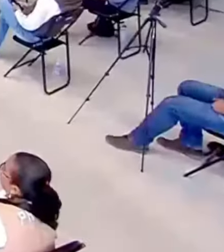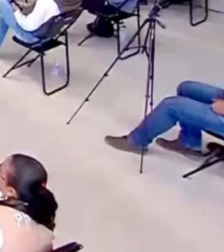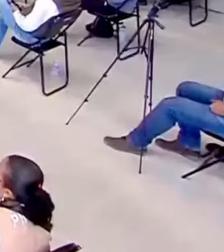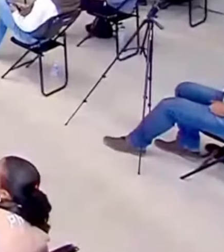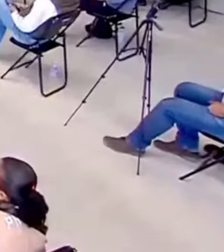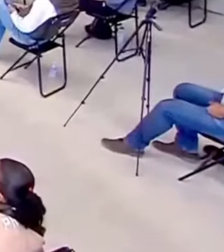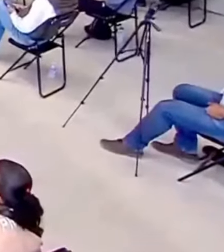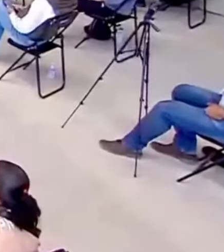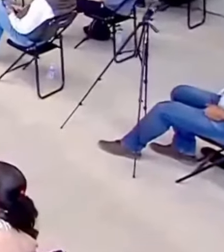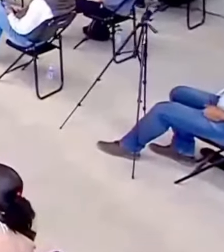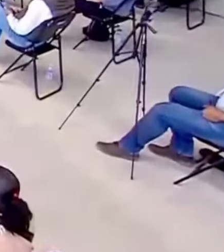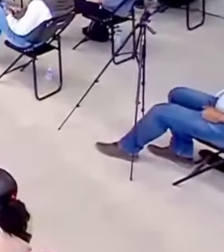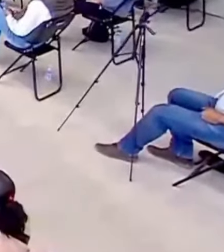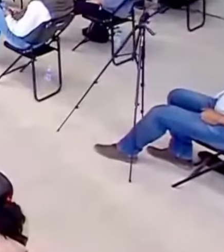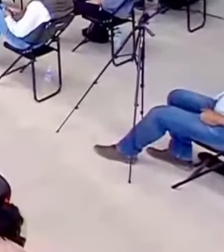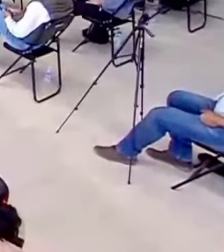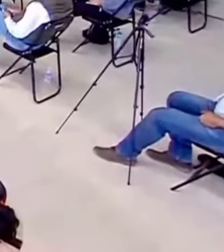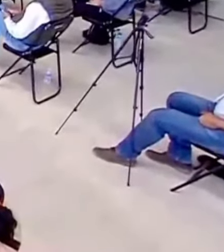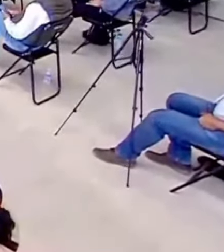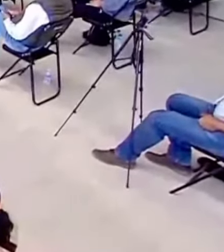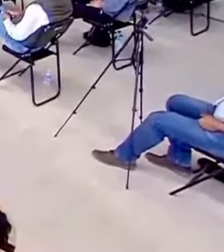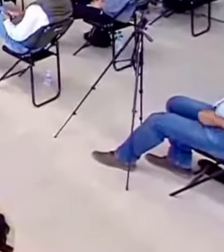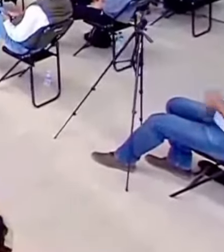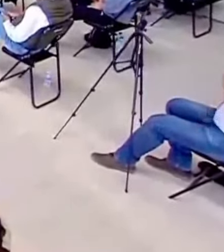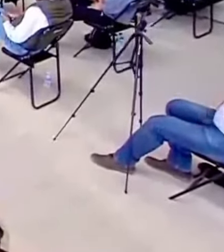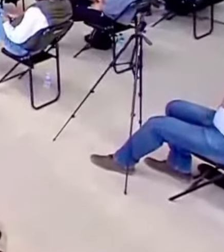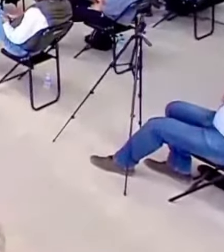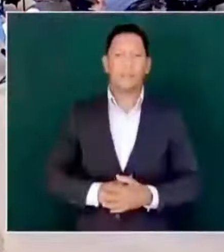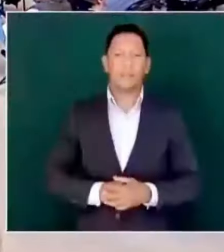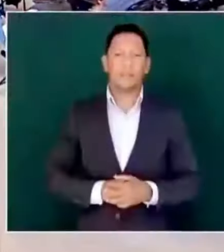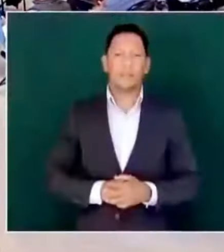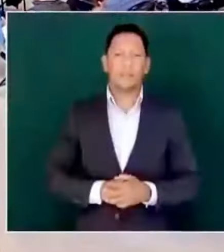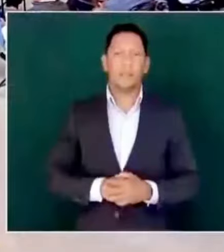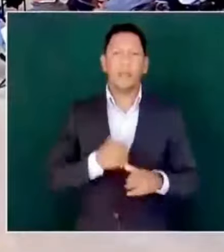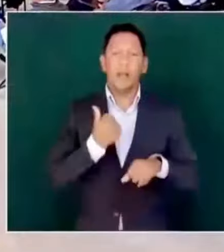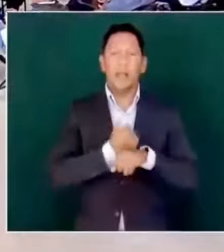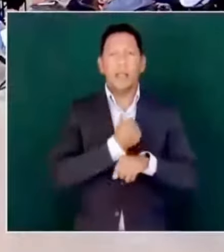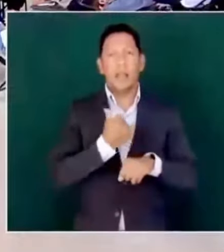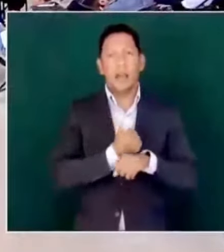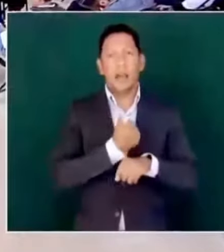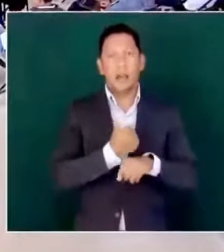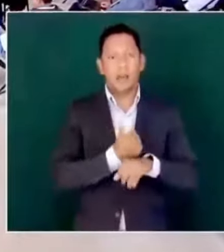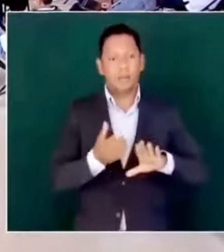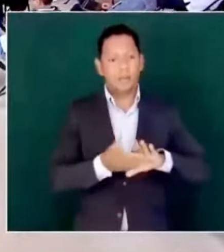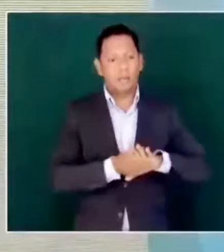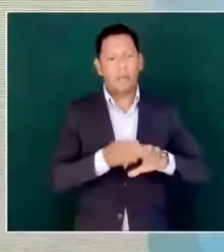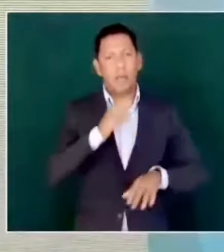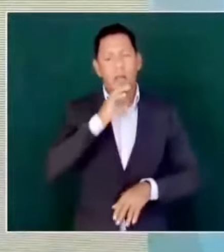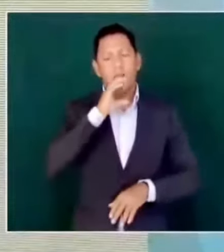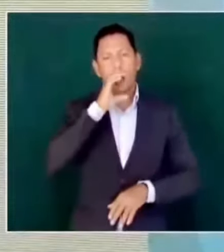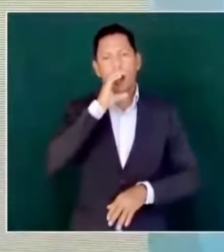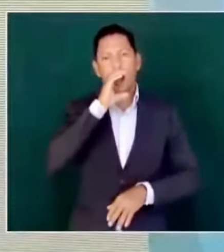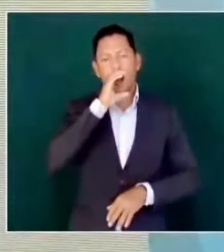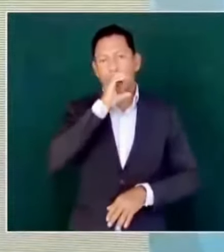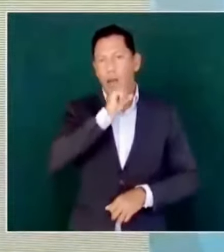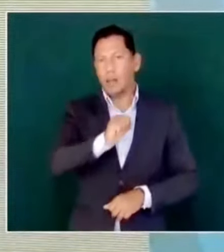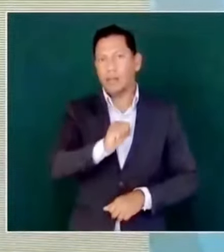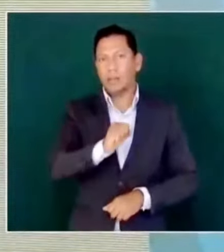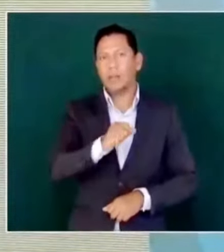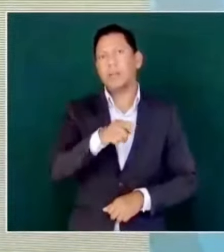zapato da calor, pero también porque no había para comprar